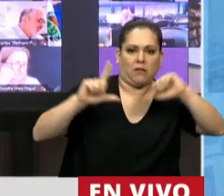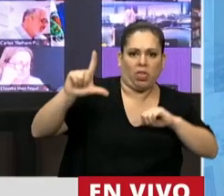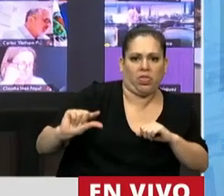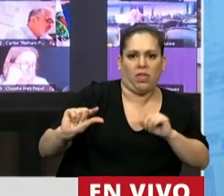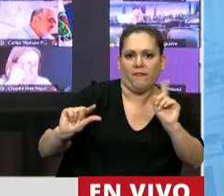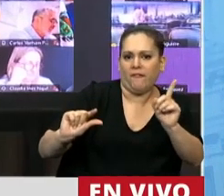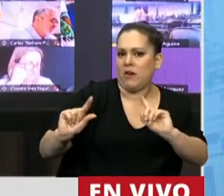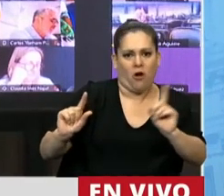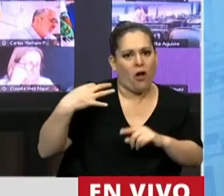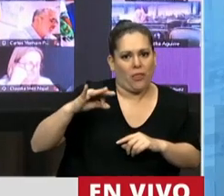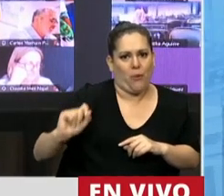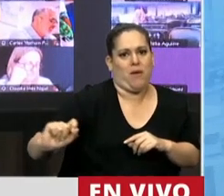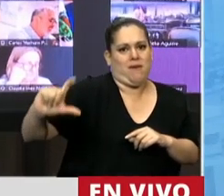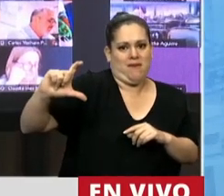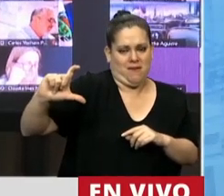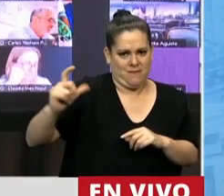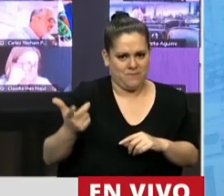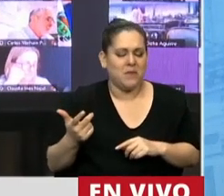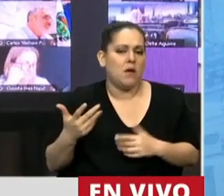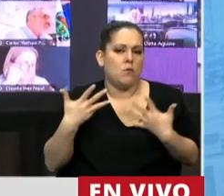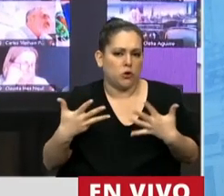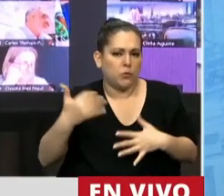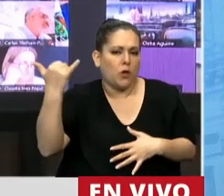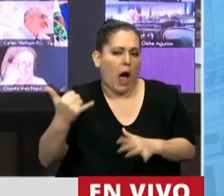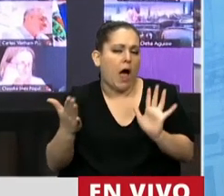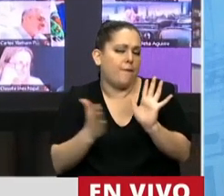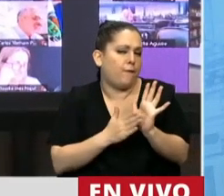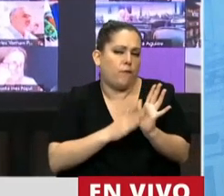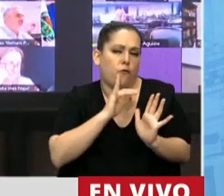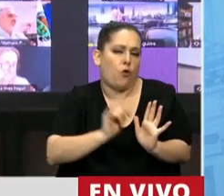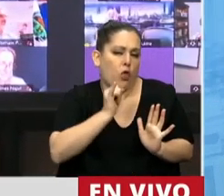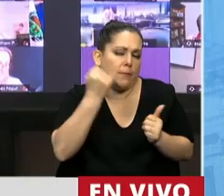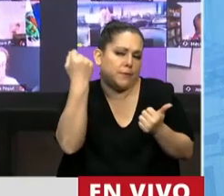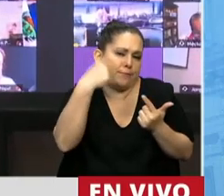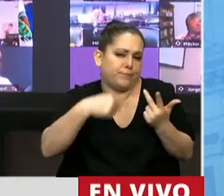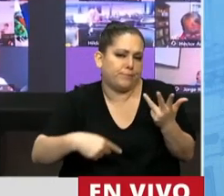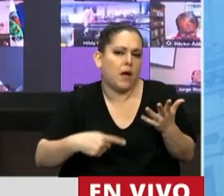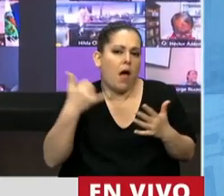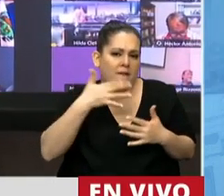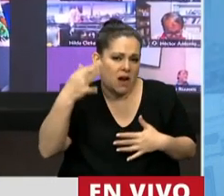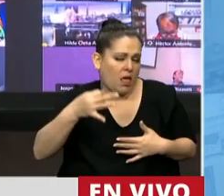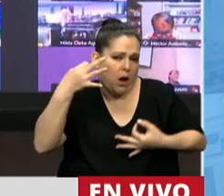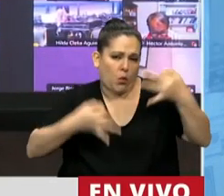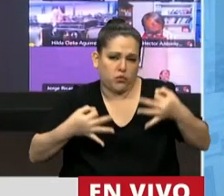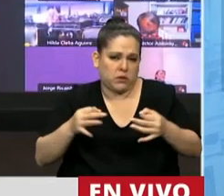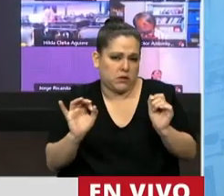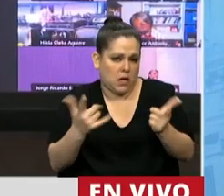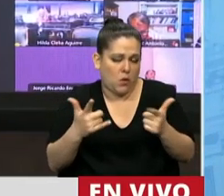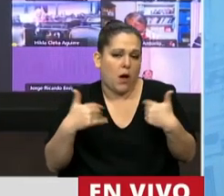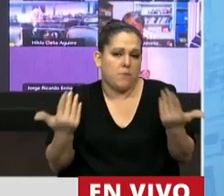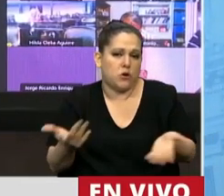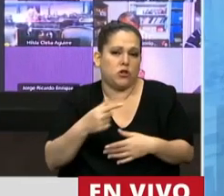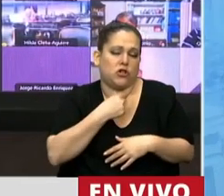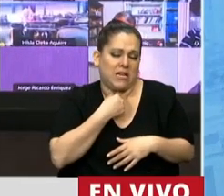Realmente creo que hay muchísimos fundamentos para esto, que esto es realmente una injusticia, y por lo tanto